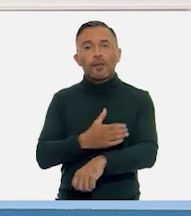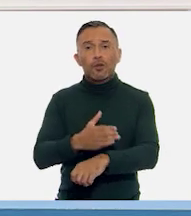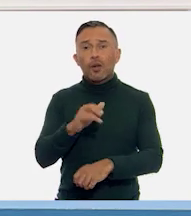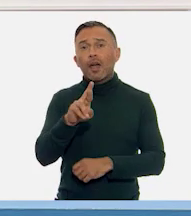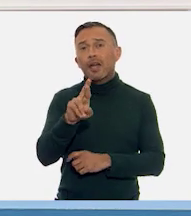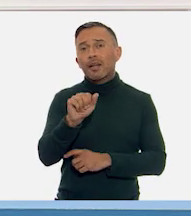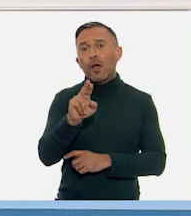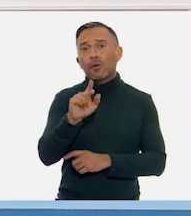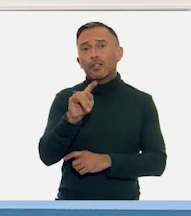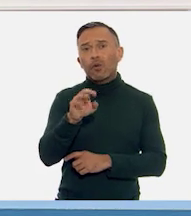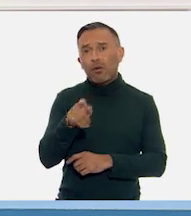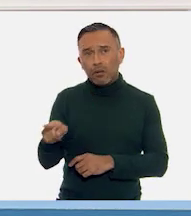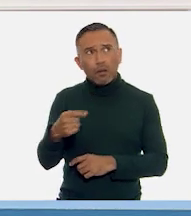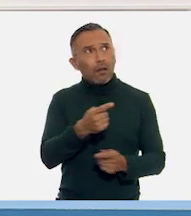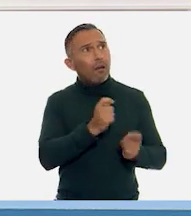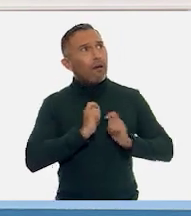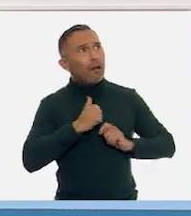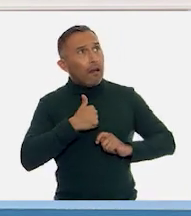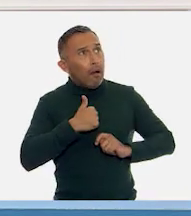no, no.